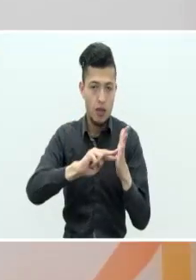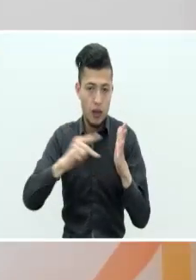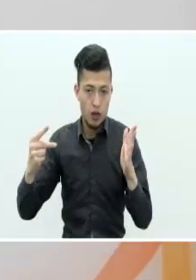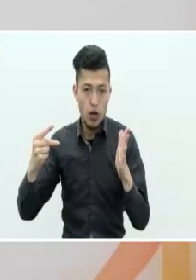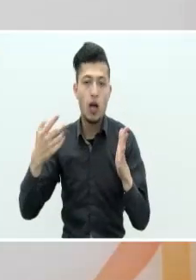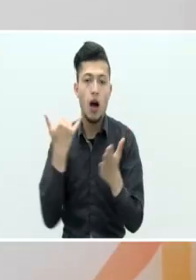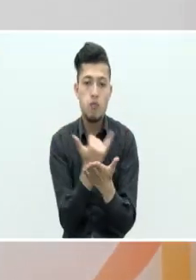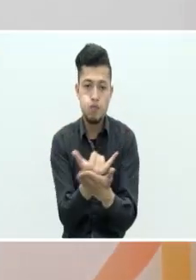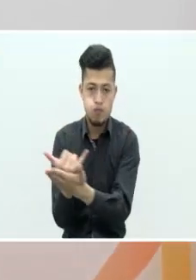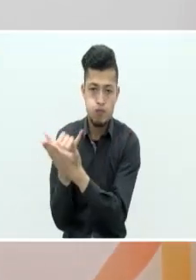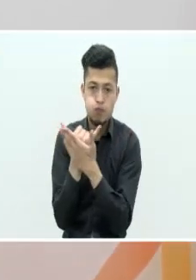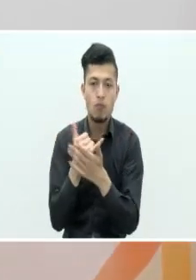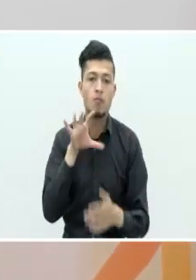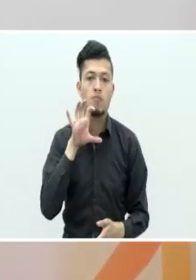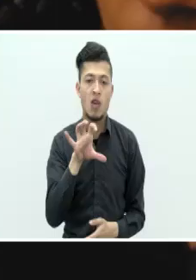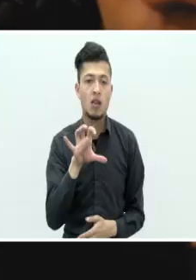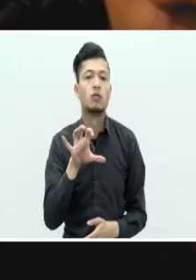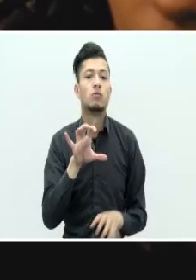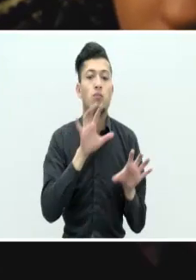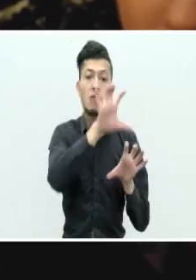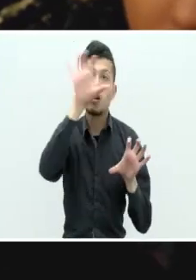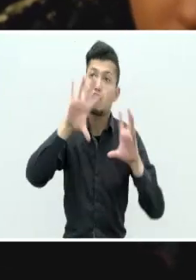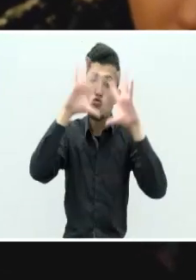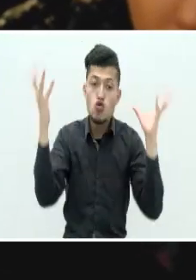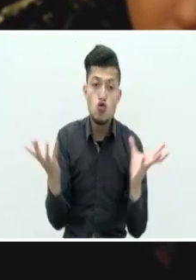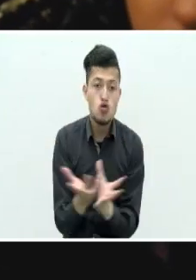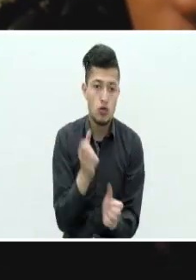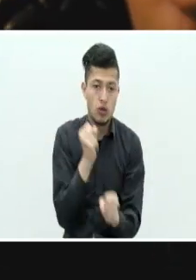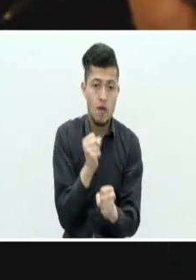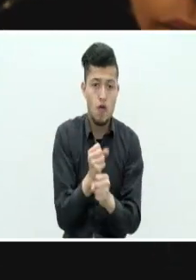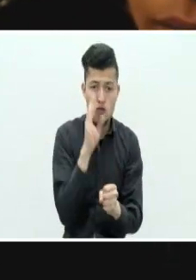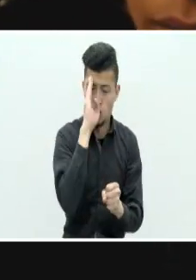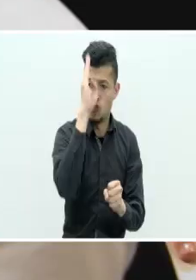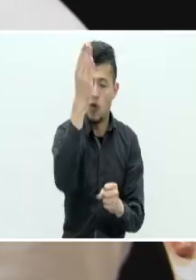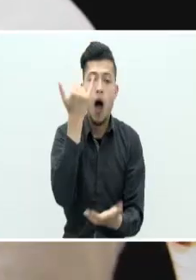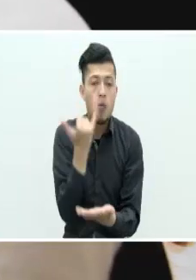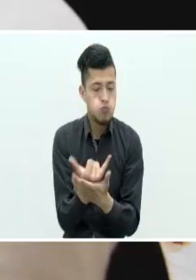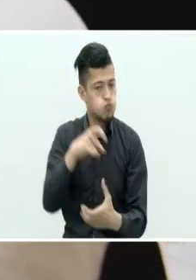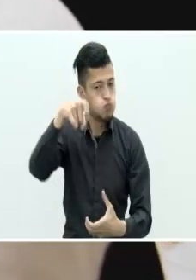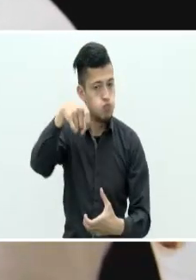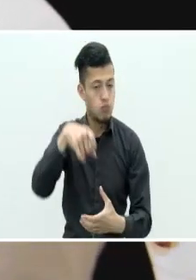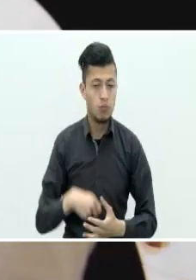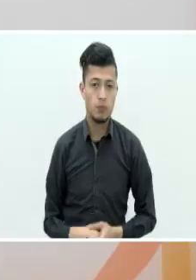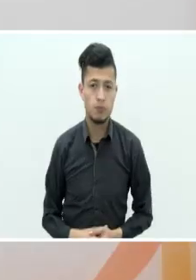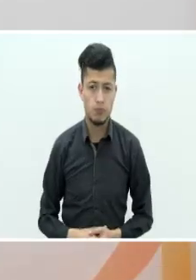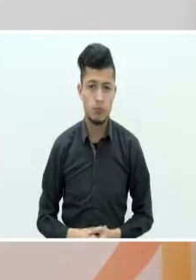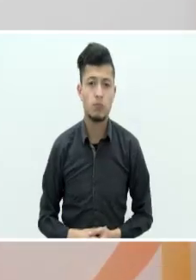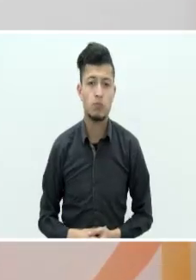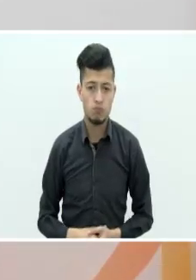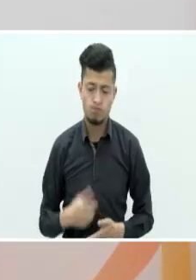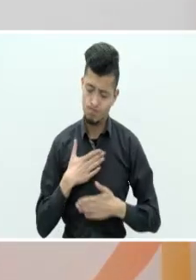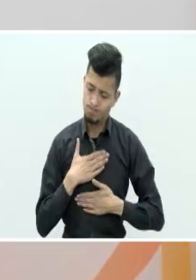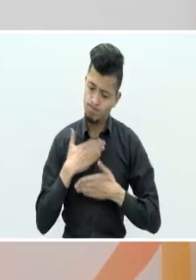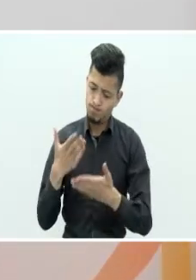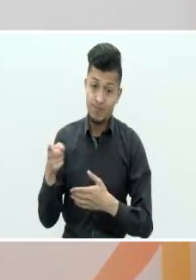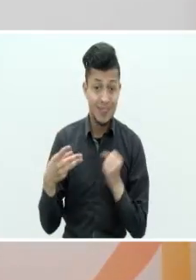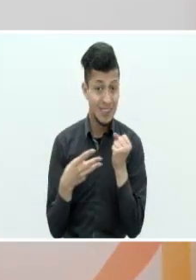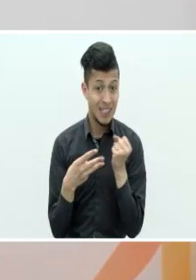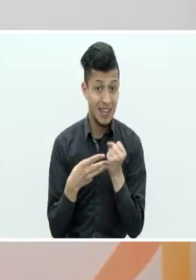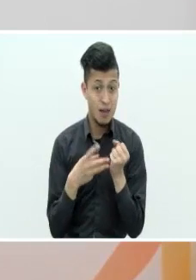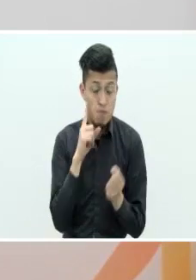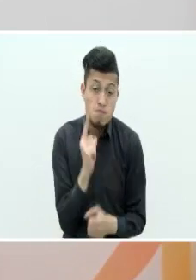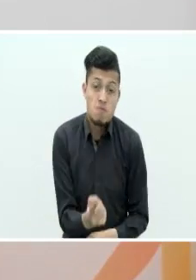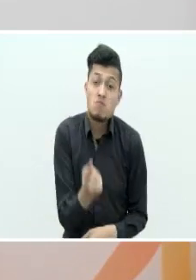que van a hacer que este país y los países del mundo y los trabajos del futuro sean mejores. Ustedes felicitamos al SENA por ser pionero en